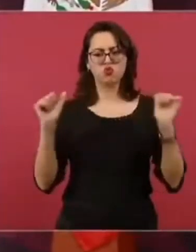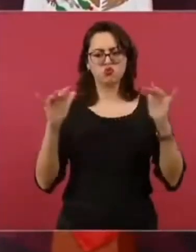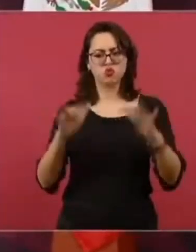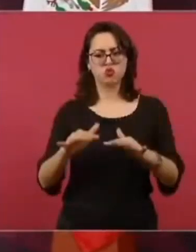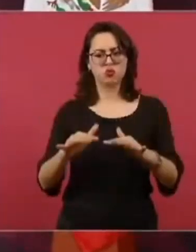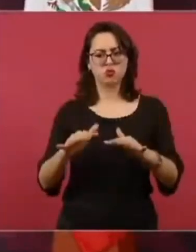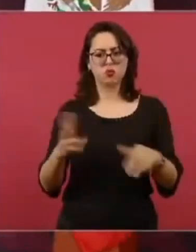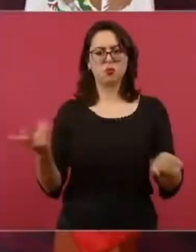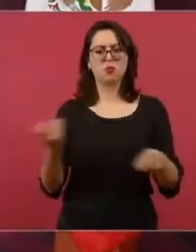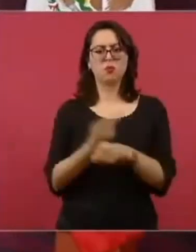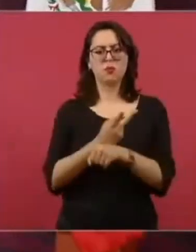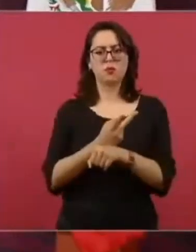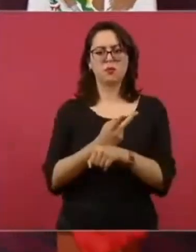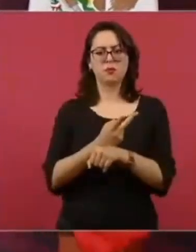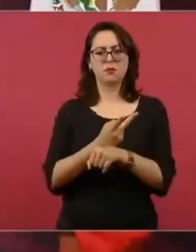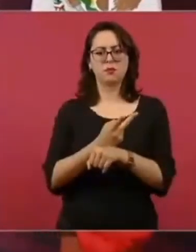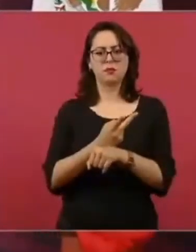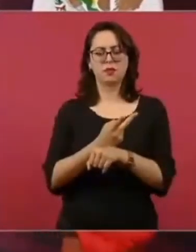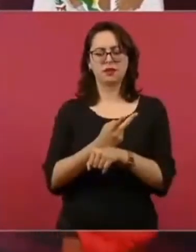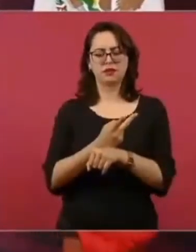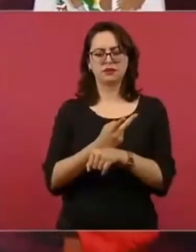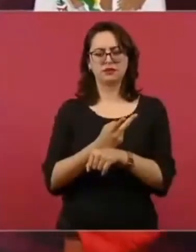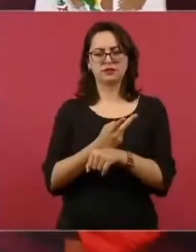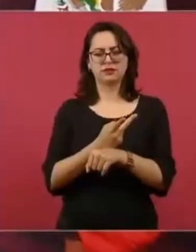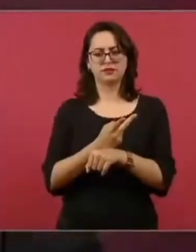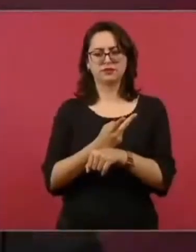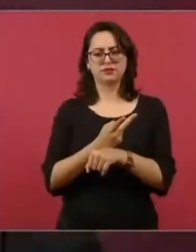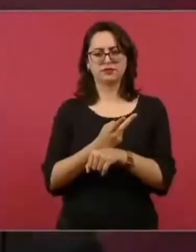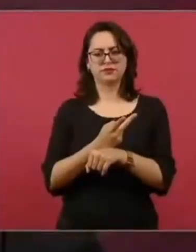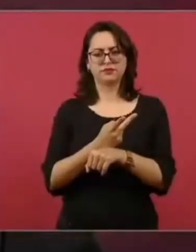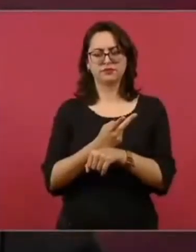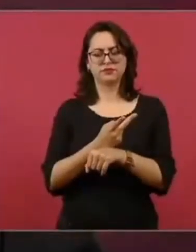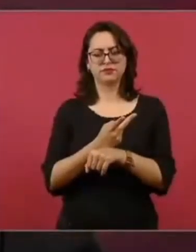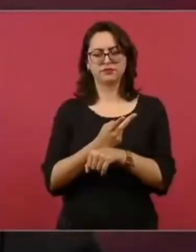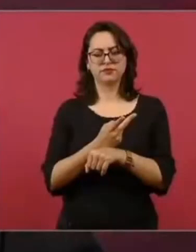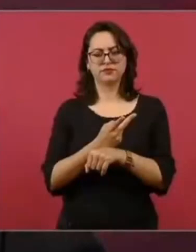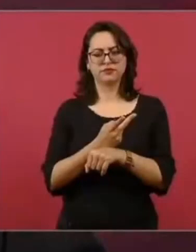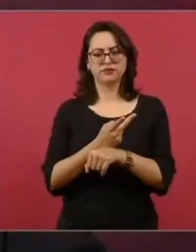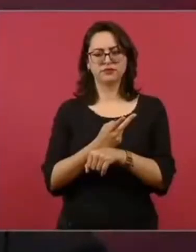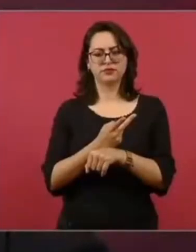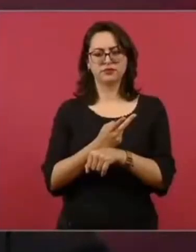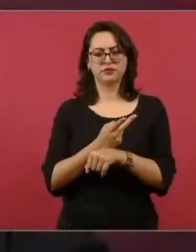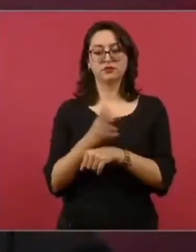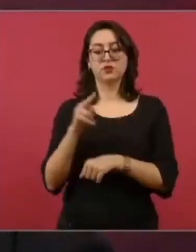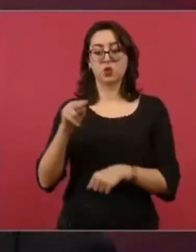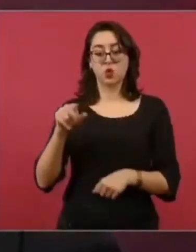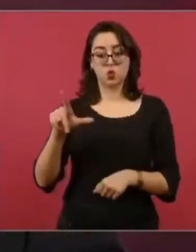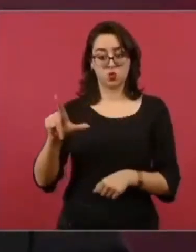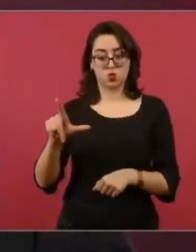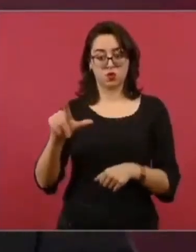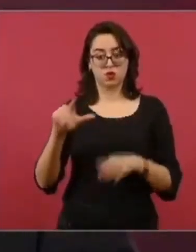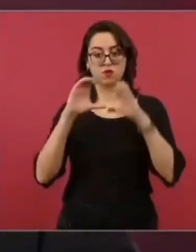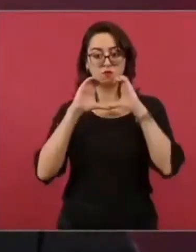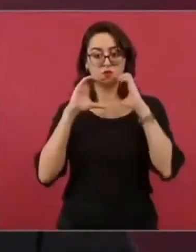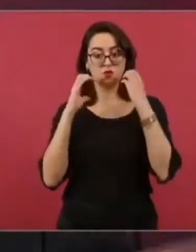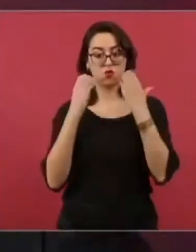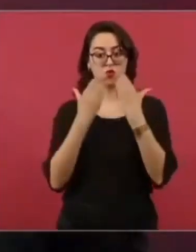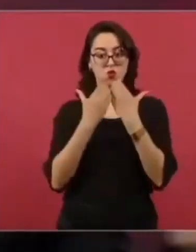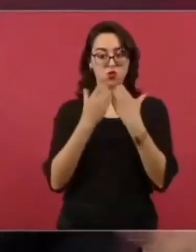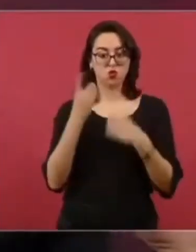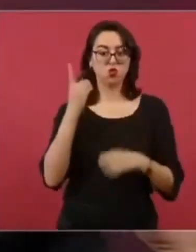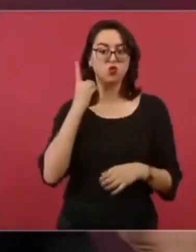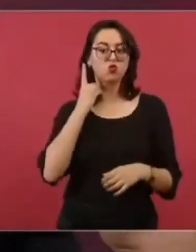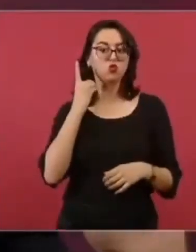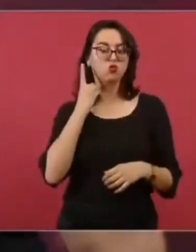bloque en el Congreso de Nuevo León. Pero